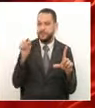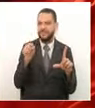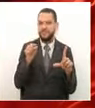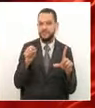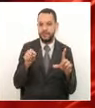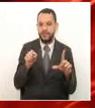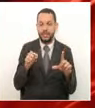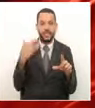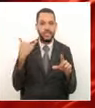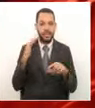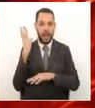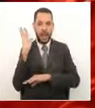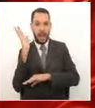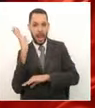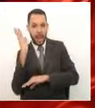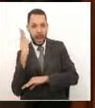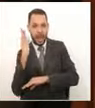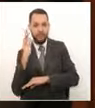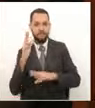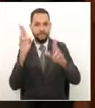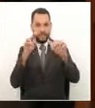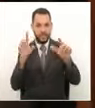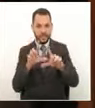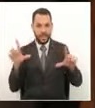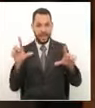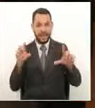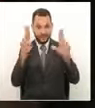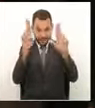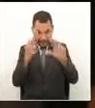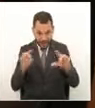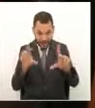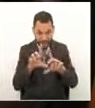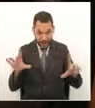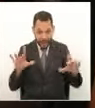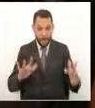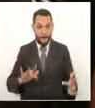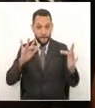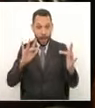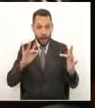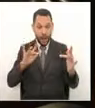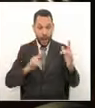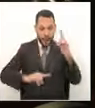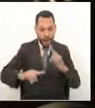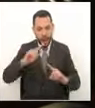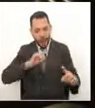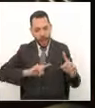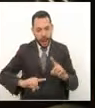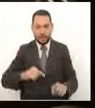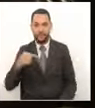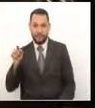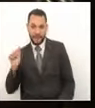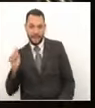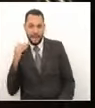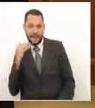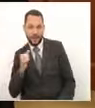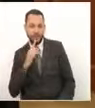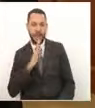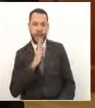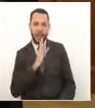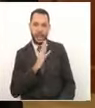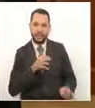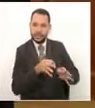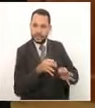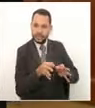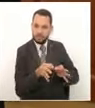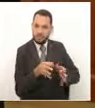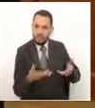sesiones ya virtuales que se realizaron posteriormente, guardando obviamente el distanciamiento, pero utilizando